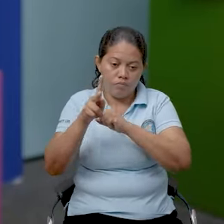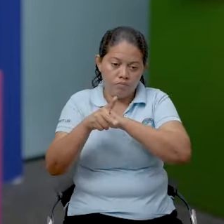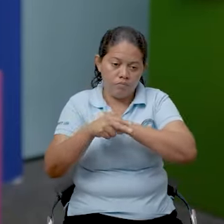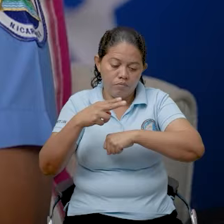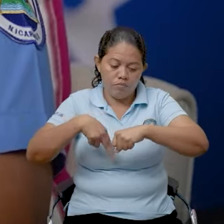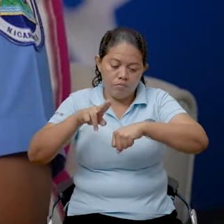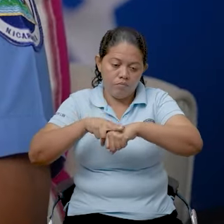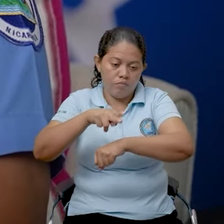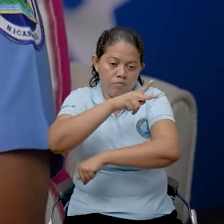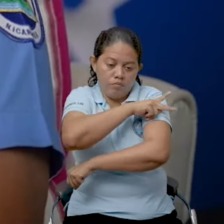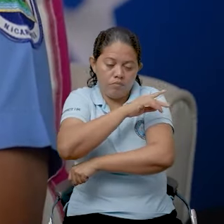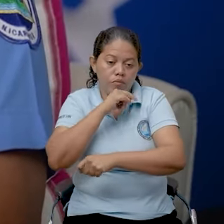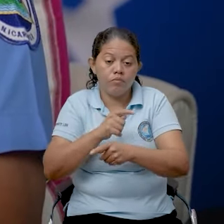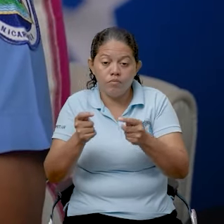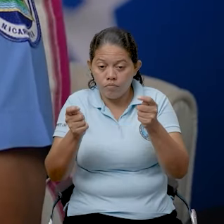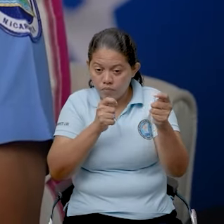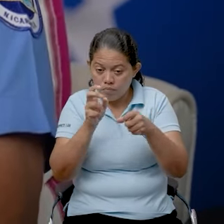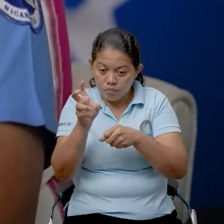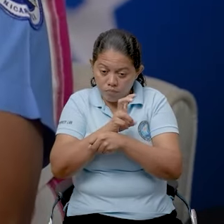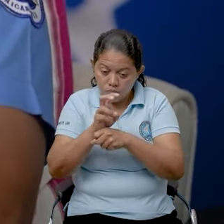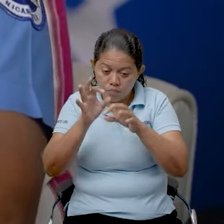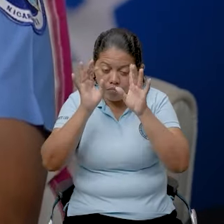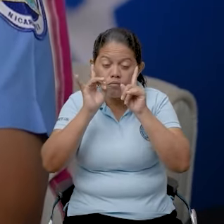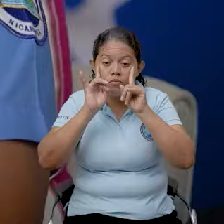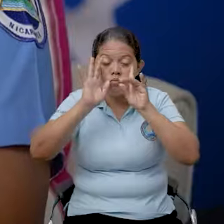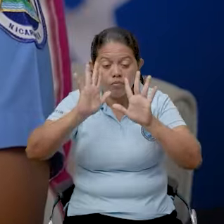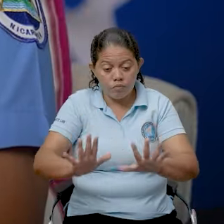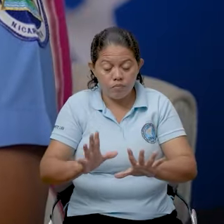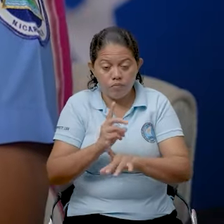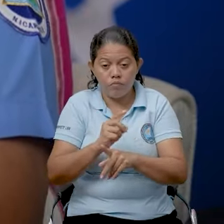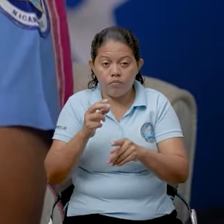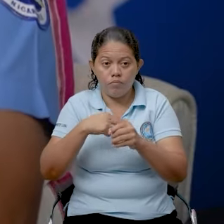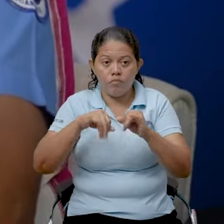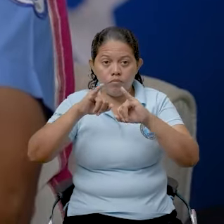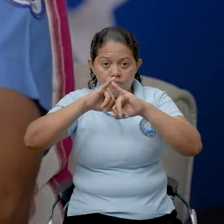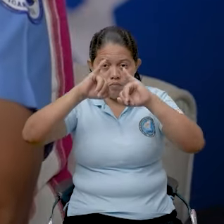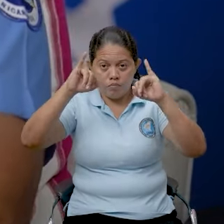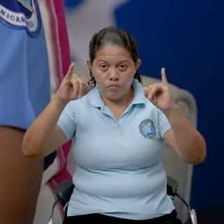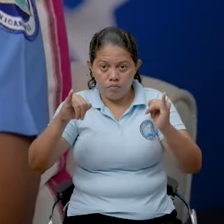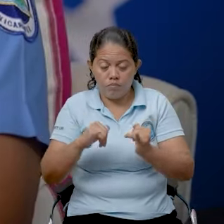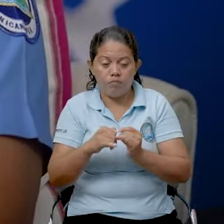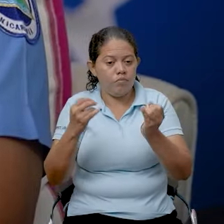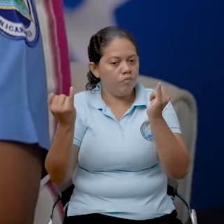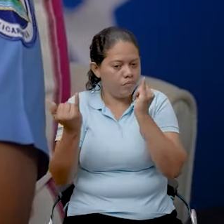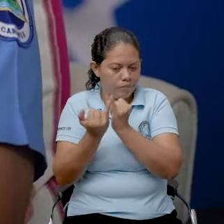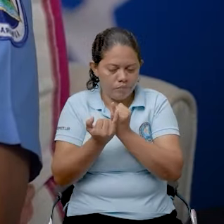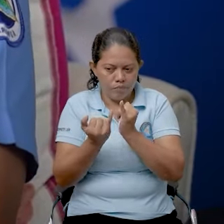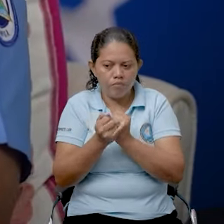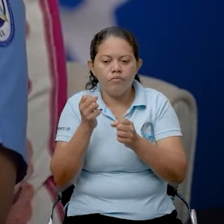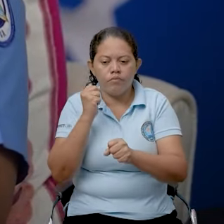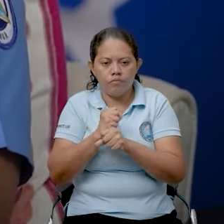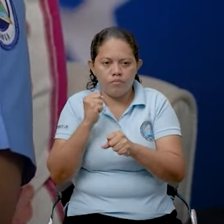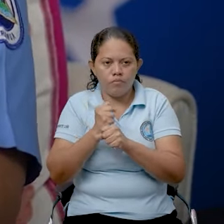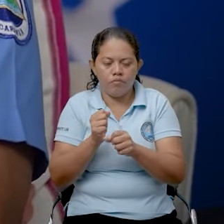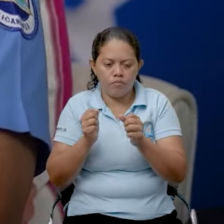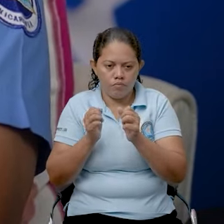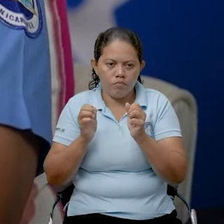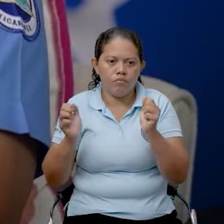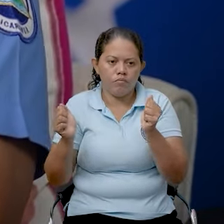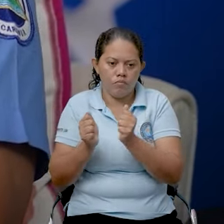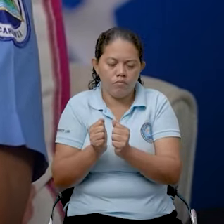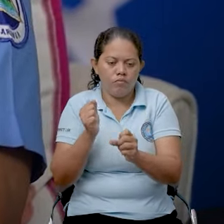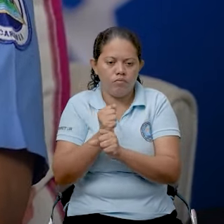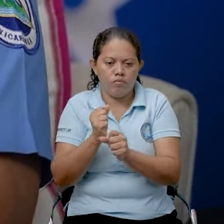es garantizar la seguridad. Igual el Ministerio del Interior estamos trabajando de la mano,